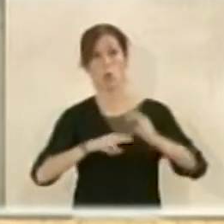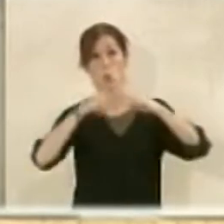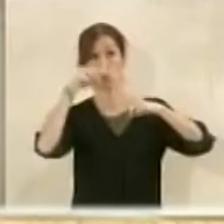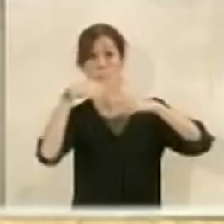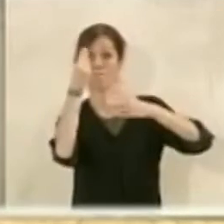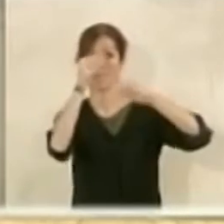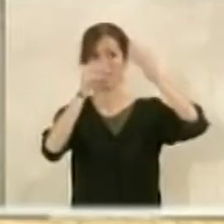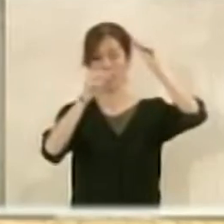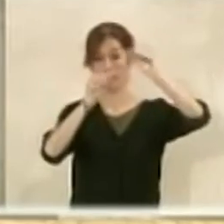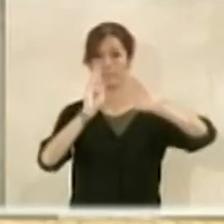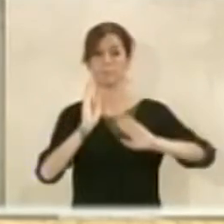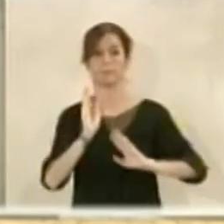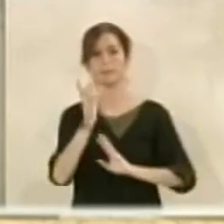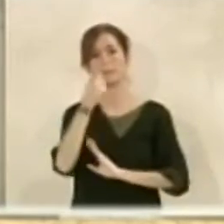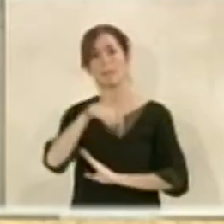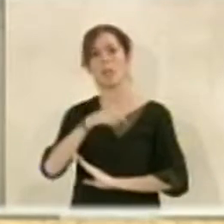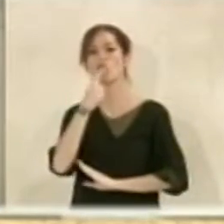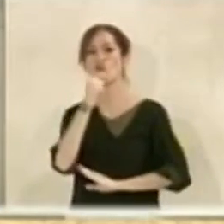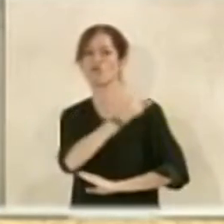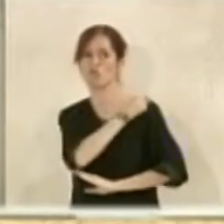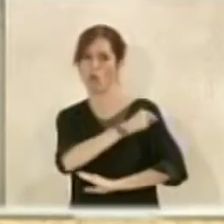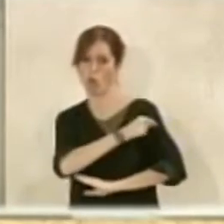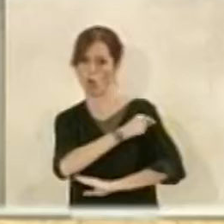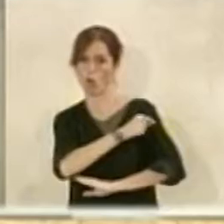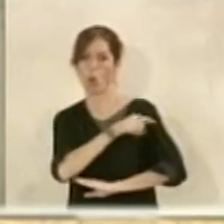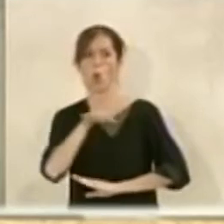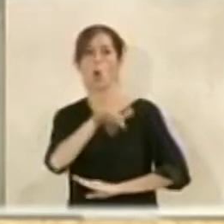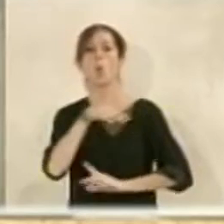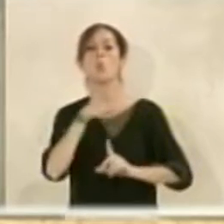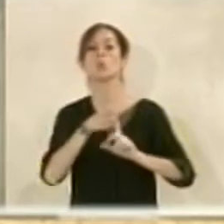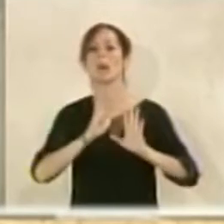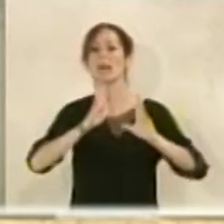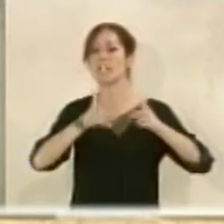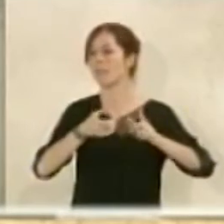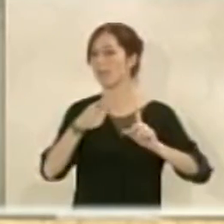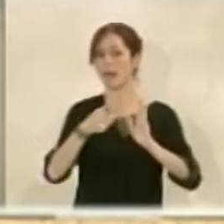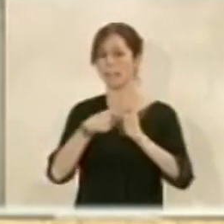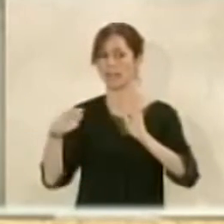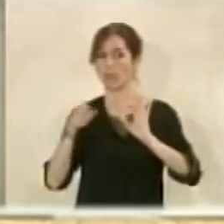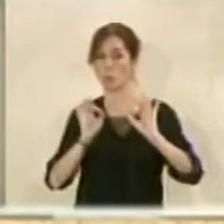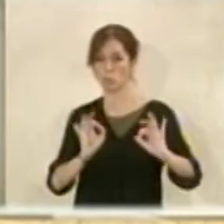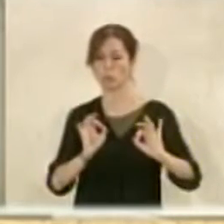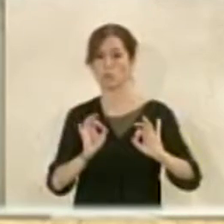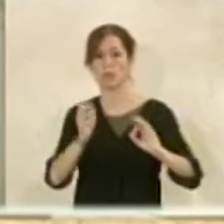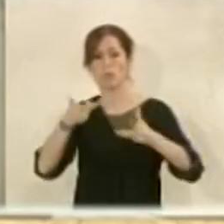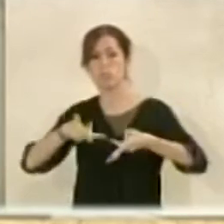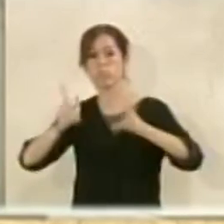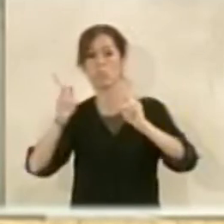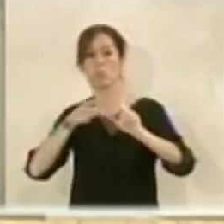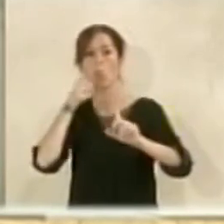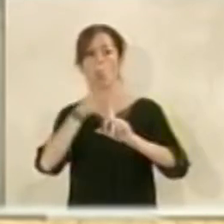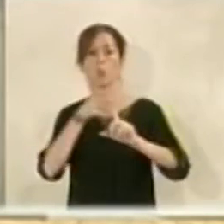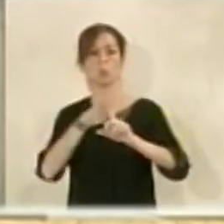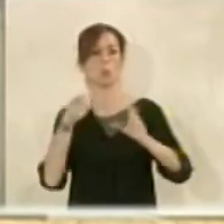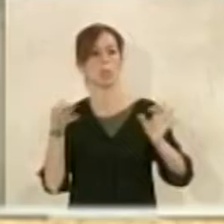construir penalizamos por decirlo de alguna manera a Agro Roja quitándole el uso residencial y otorgando un uso de